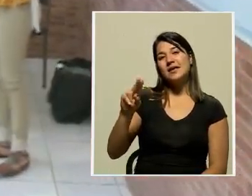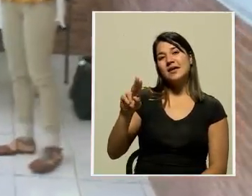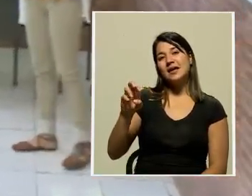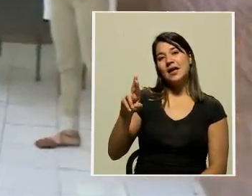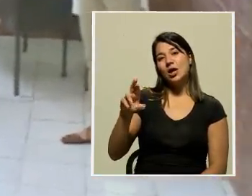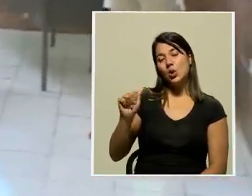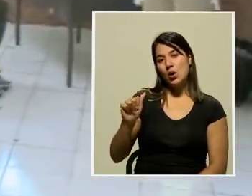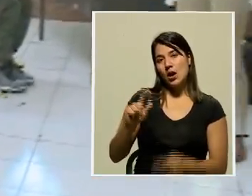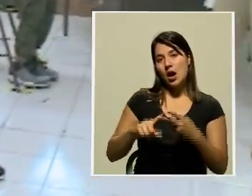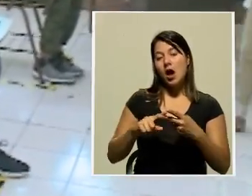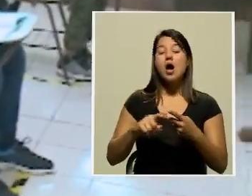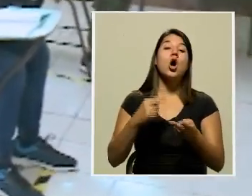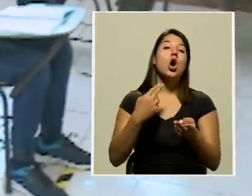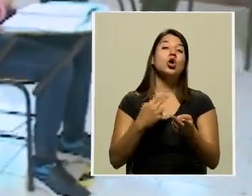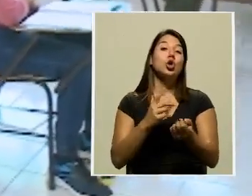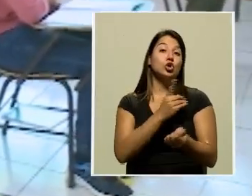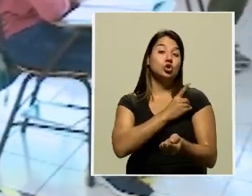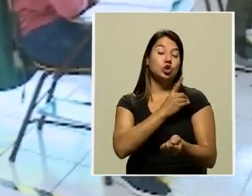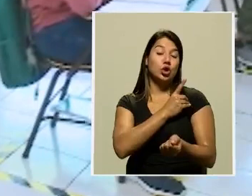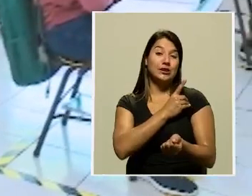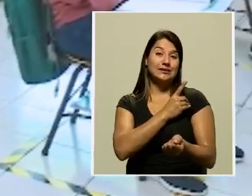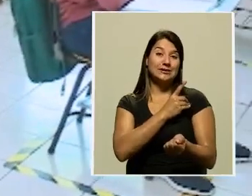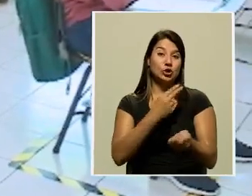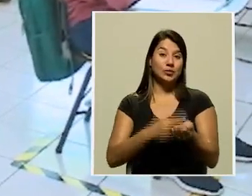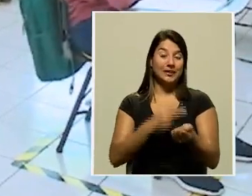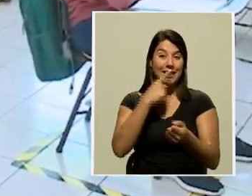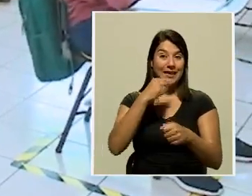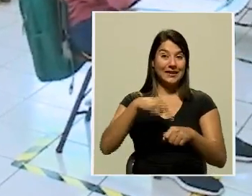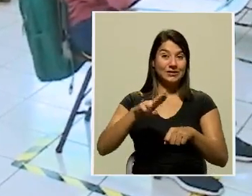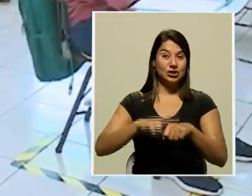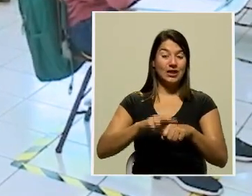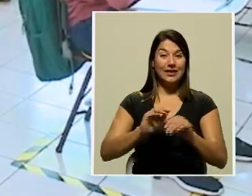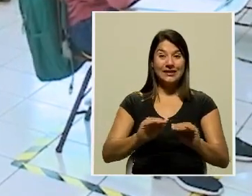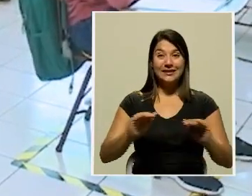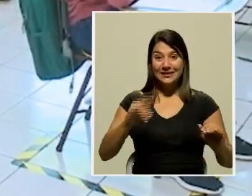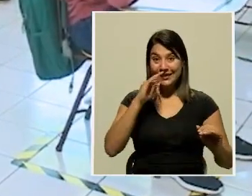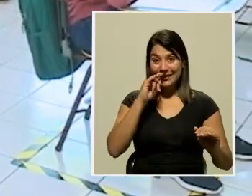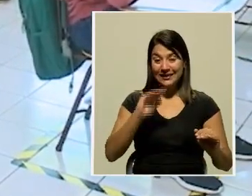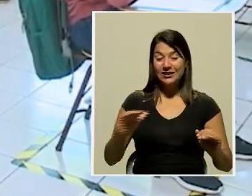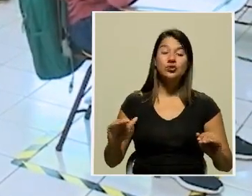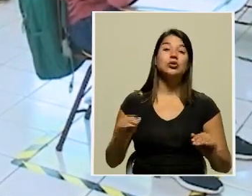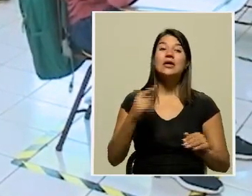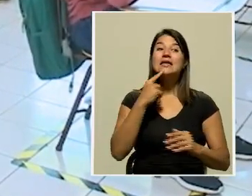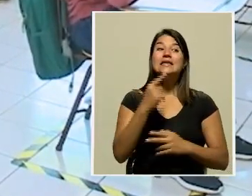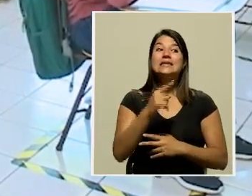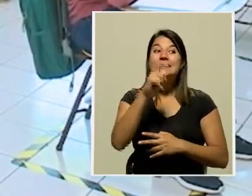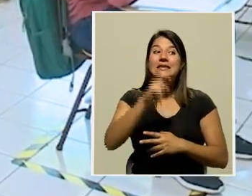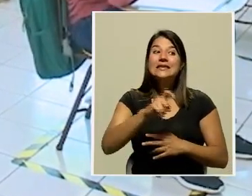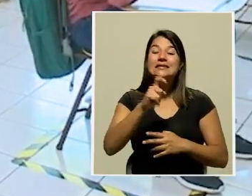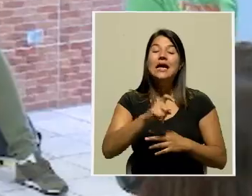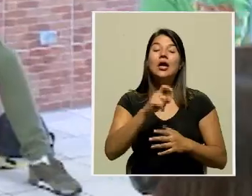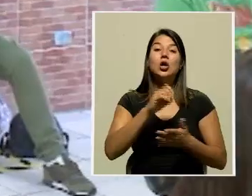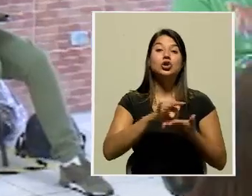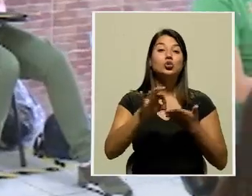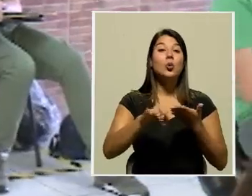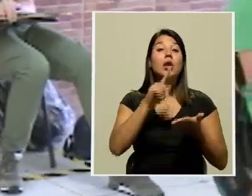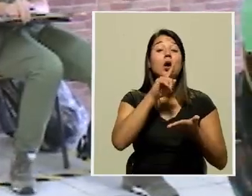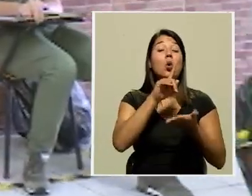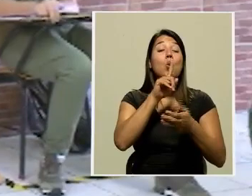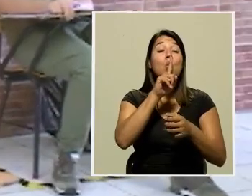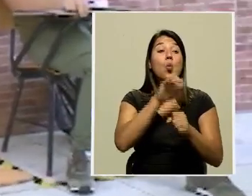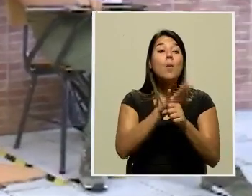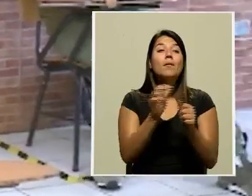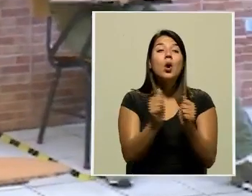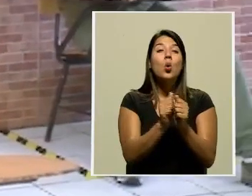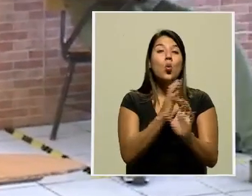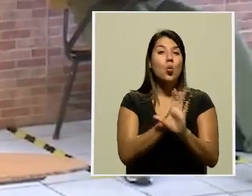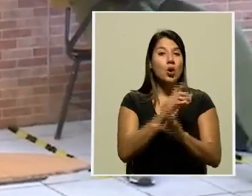hicieron un llamado a los padres para que en primer lugar confirmen que las escuelas cuenten con las medidas necesarias y segundo, para que permitan a los